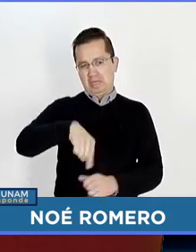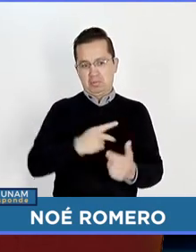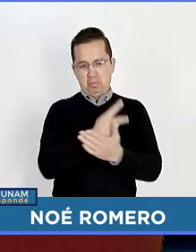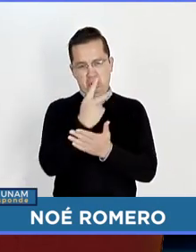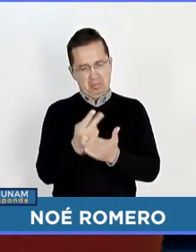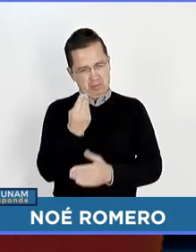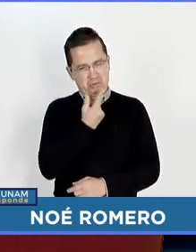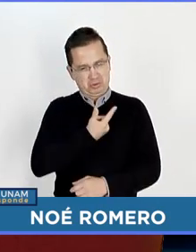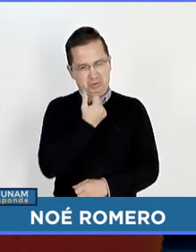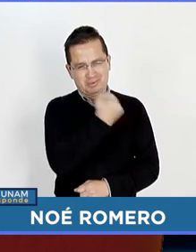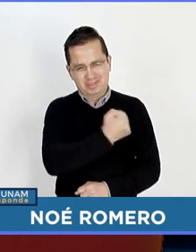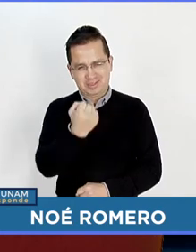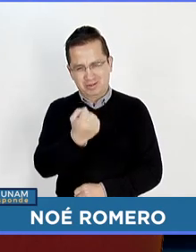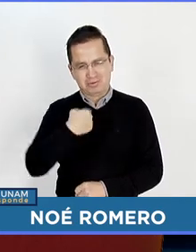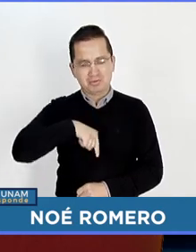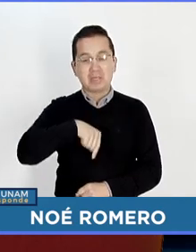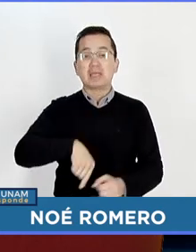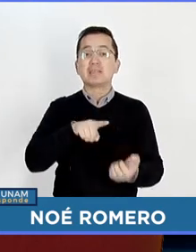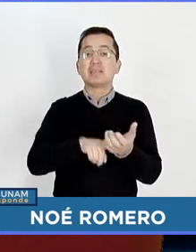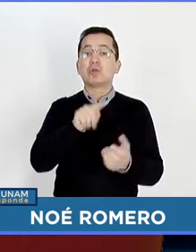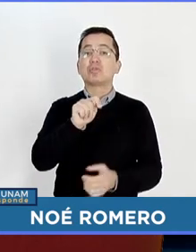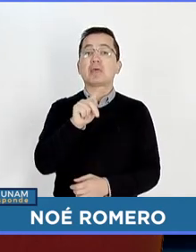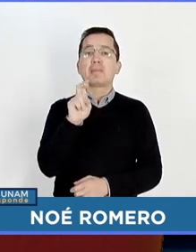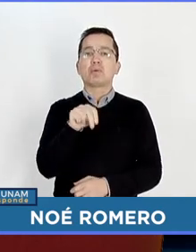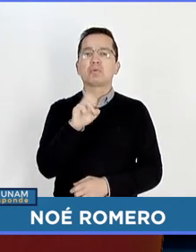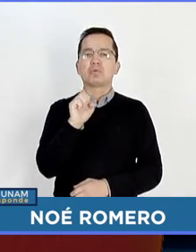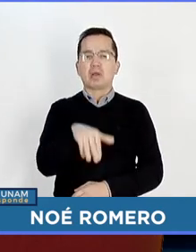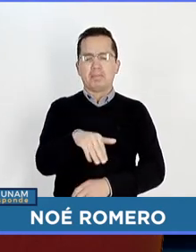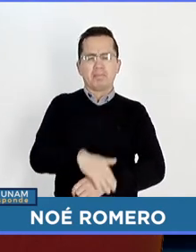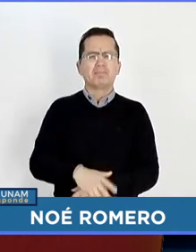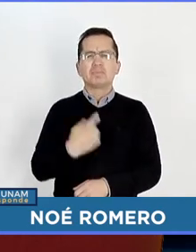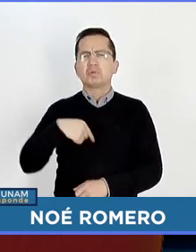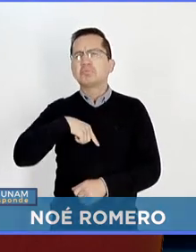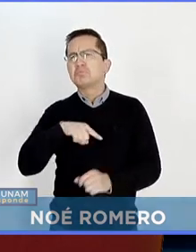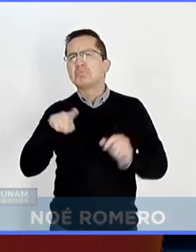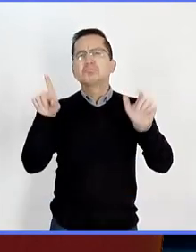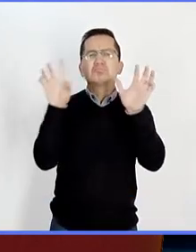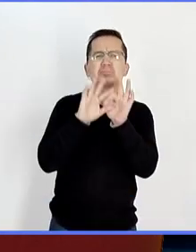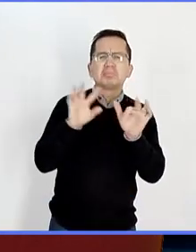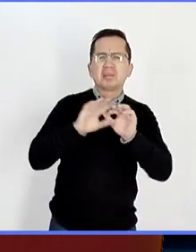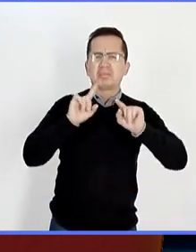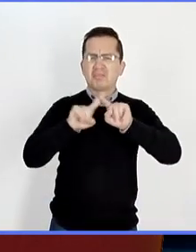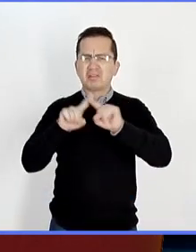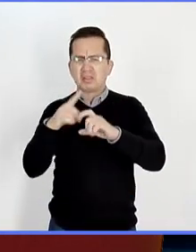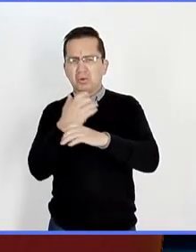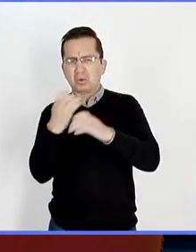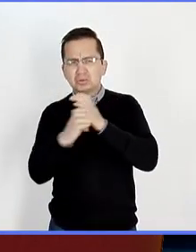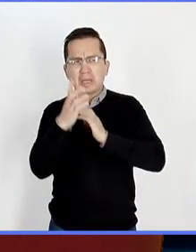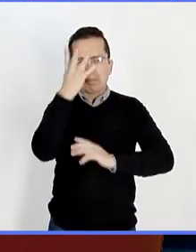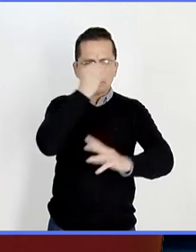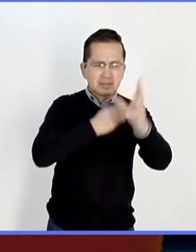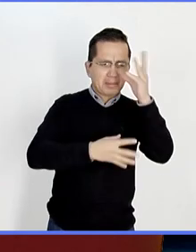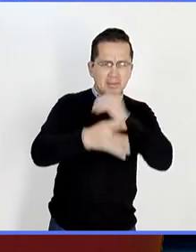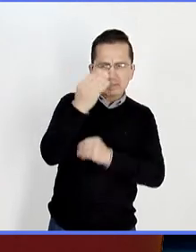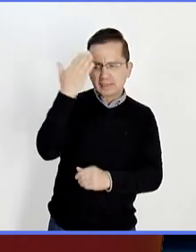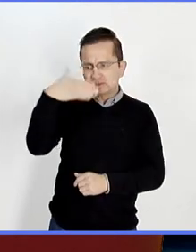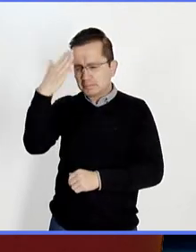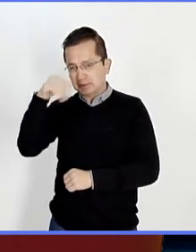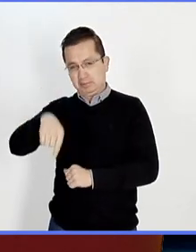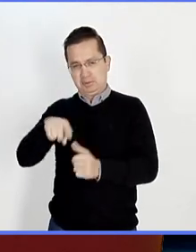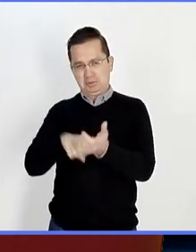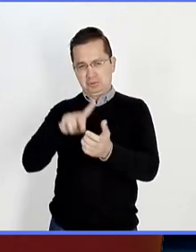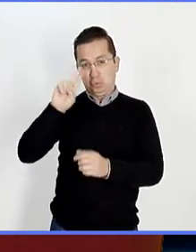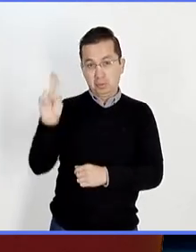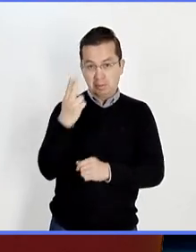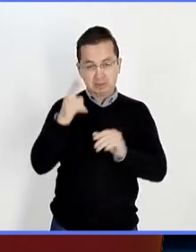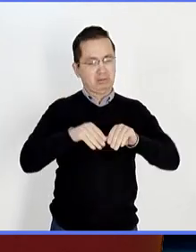desde TVUNAM para compartir con ustedes parte del conocimiento y las actividades que se generan dentro de nuestra universidad y lo que